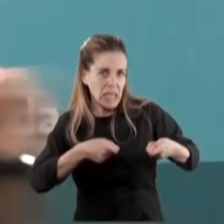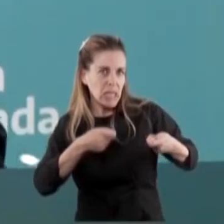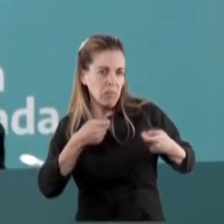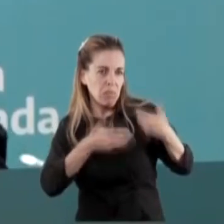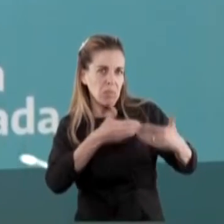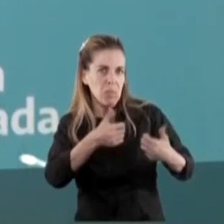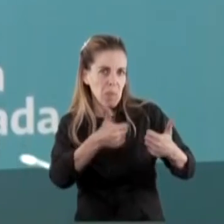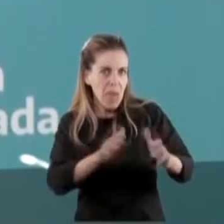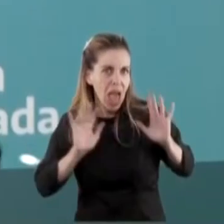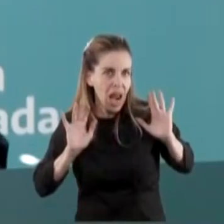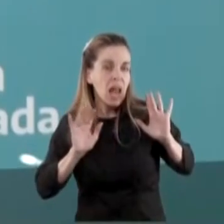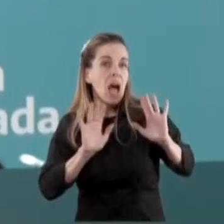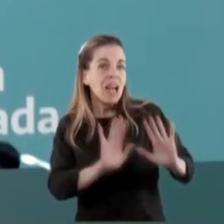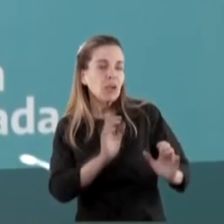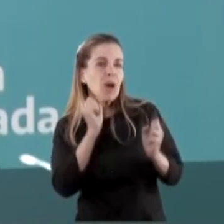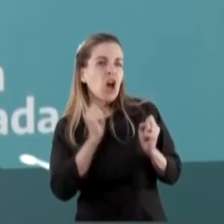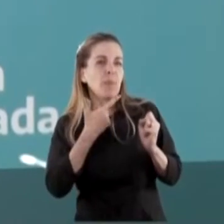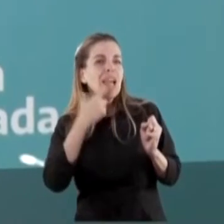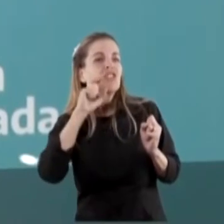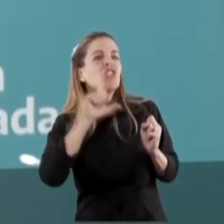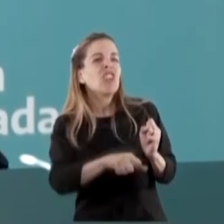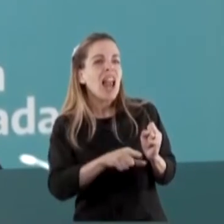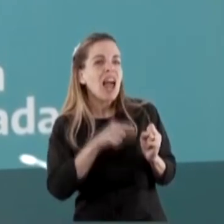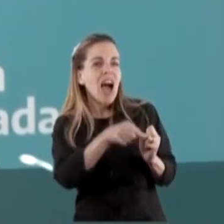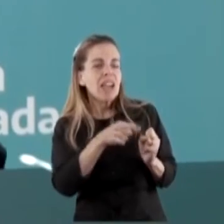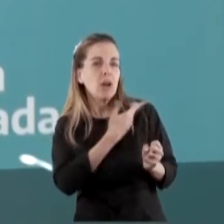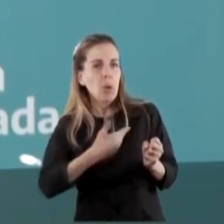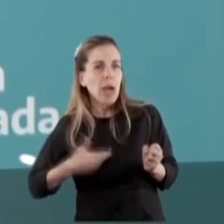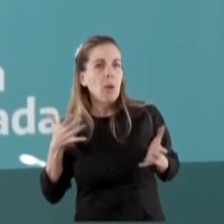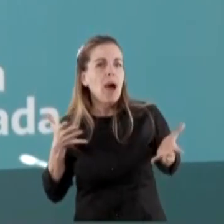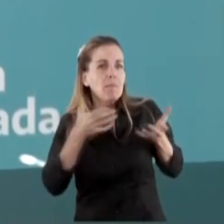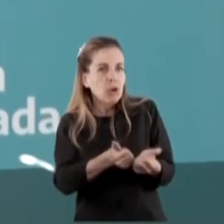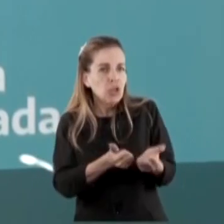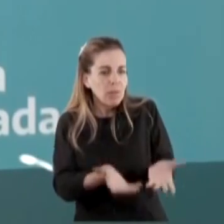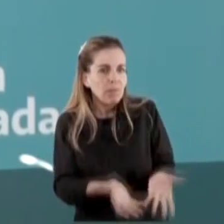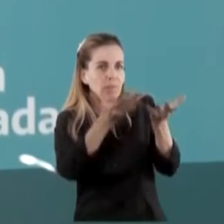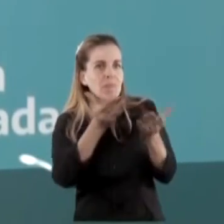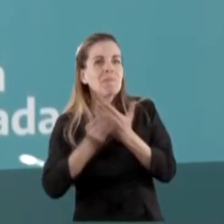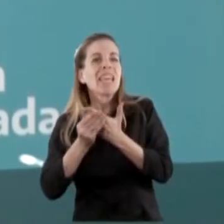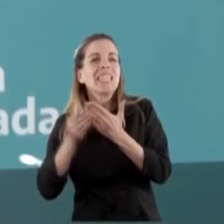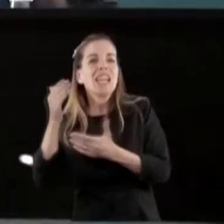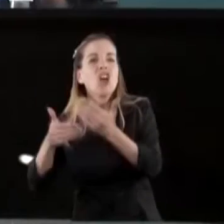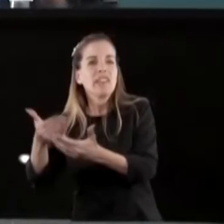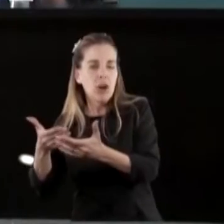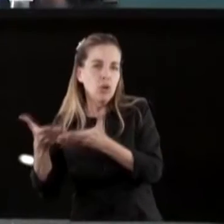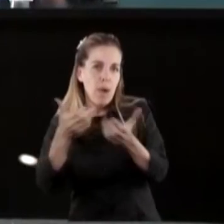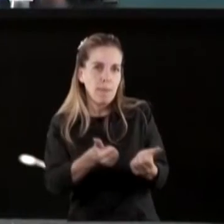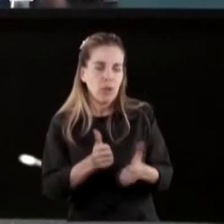esa realidad emergente de la economía social la vamos a seguir fortaleciendo y acompañando desde el Ministerio de Desarrollo Social.